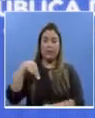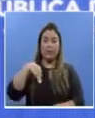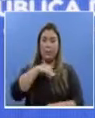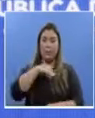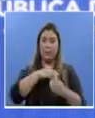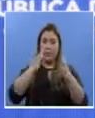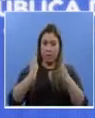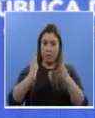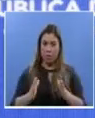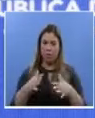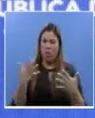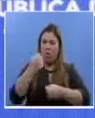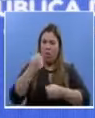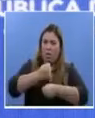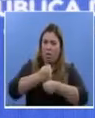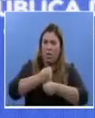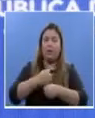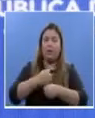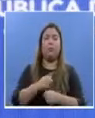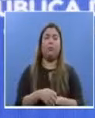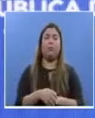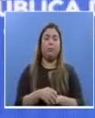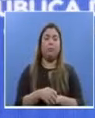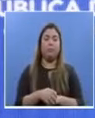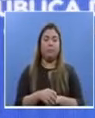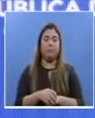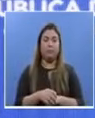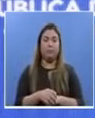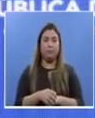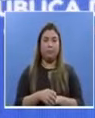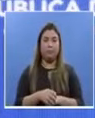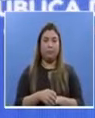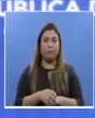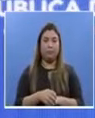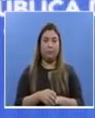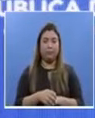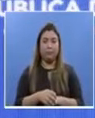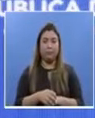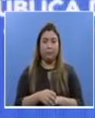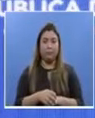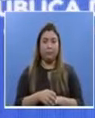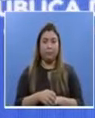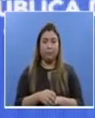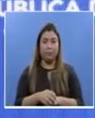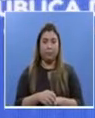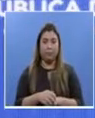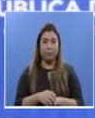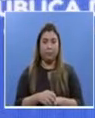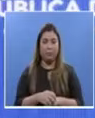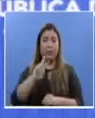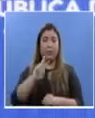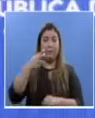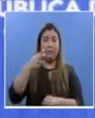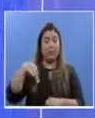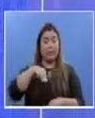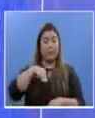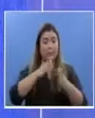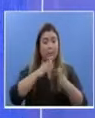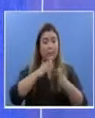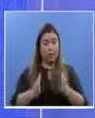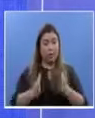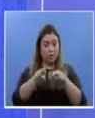gubernamentales a través del Ministerio de Salud en esta lucha contra la pandemia del COVID-19. Señor viceministro.